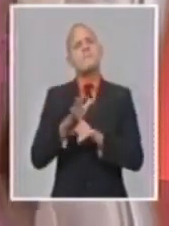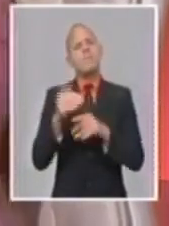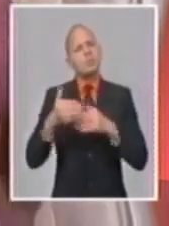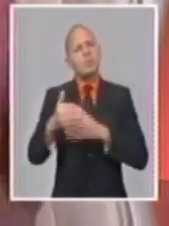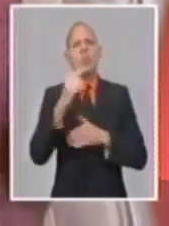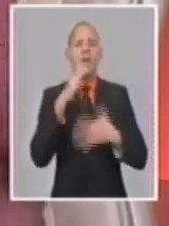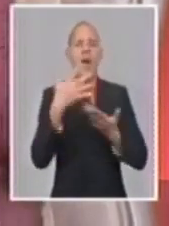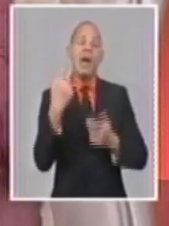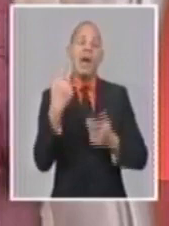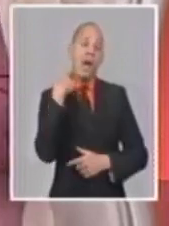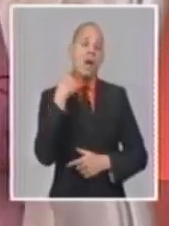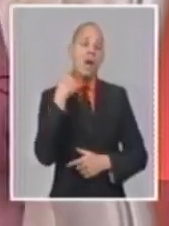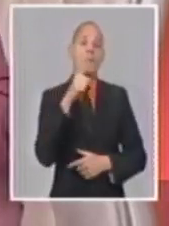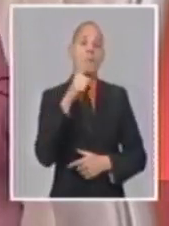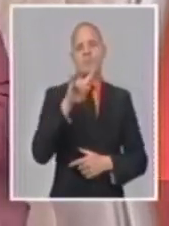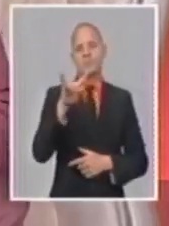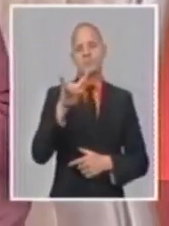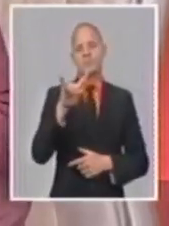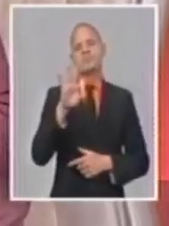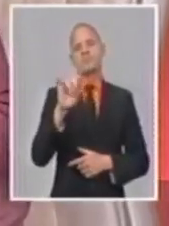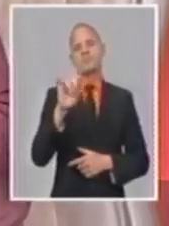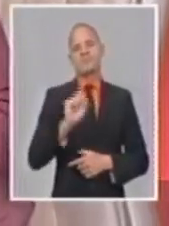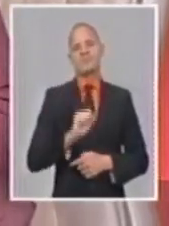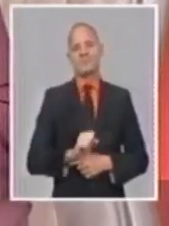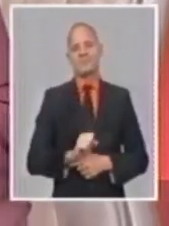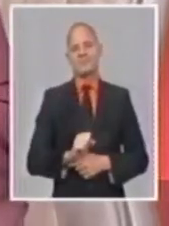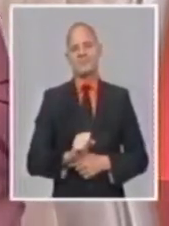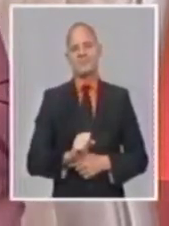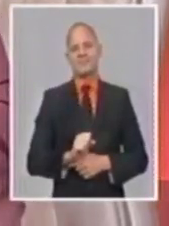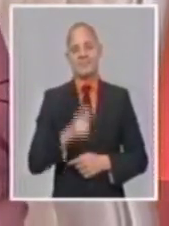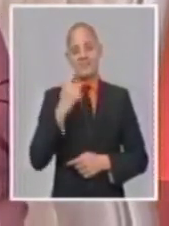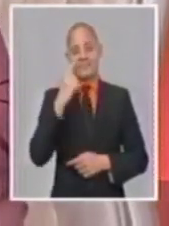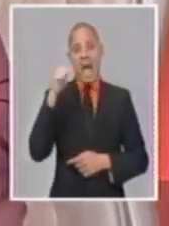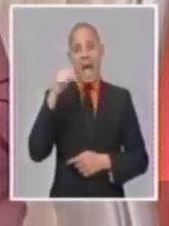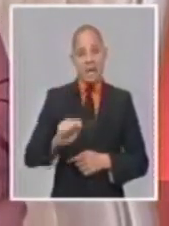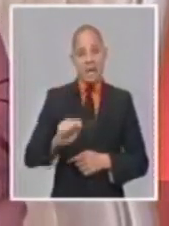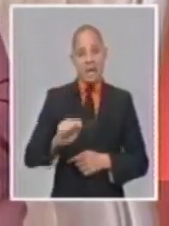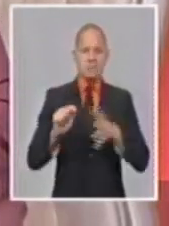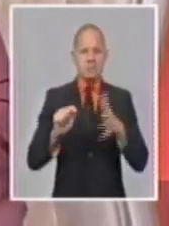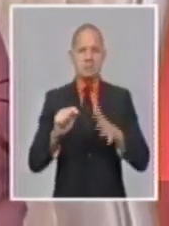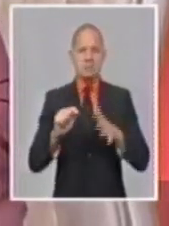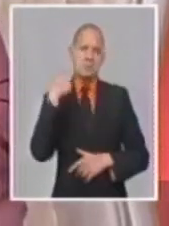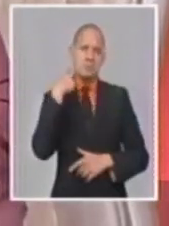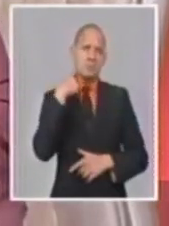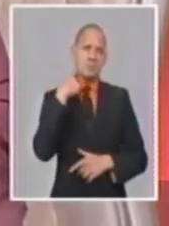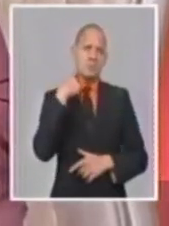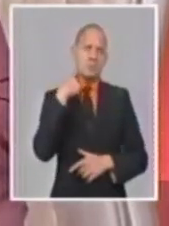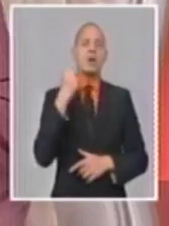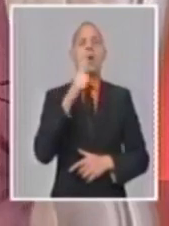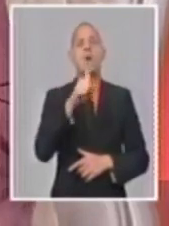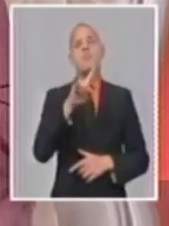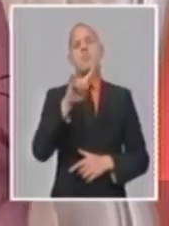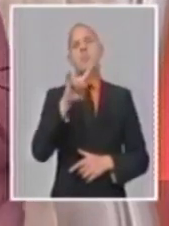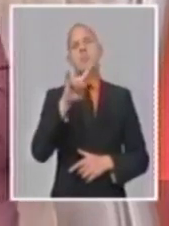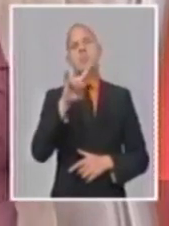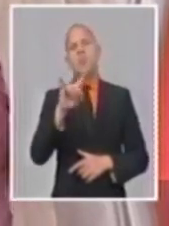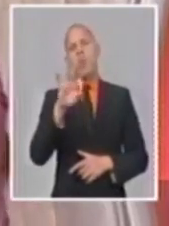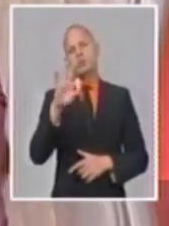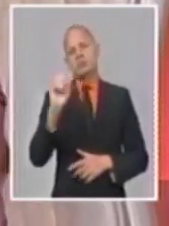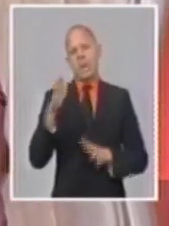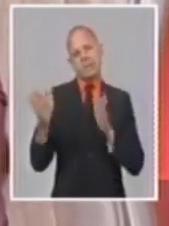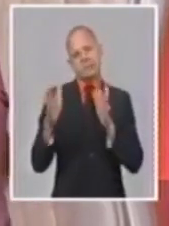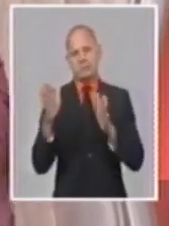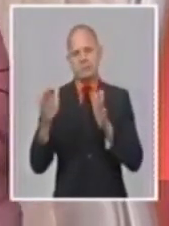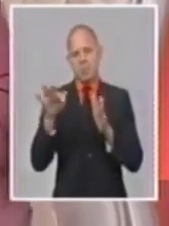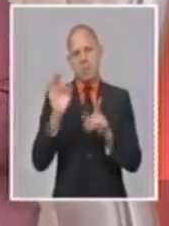año 1981, es decir, que cogió los primeros años de la década del 80. Y